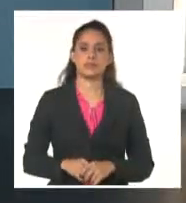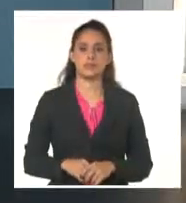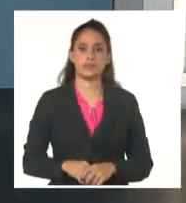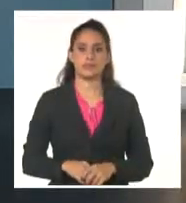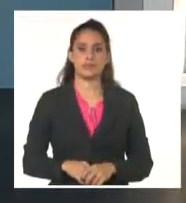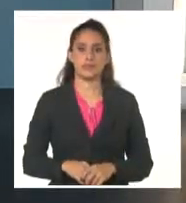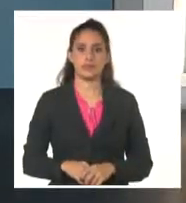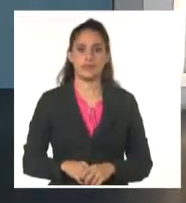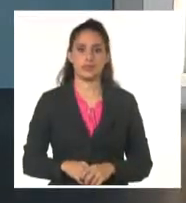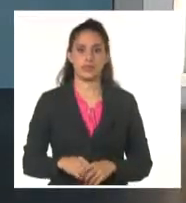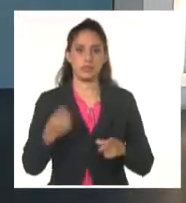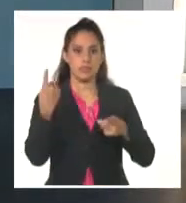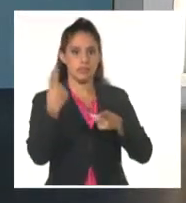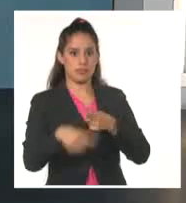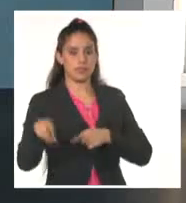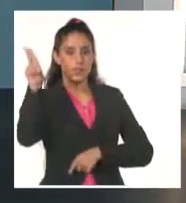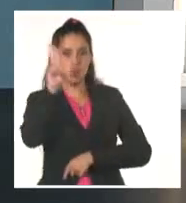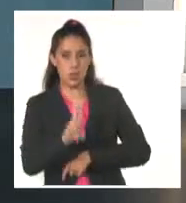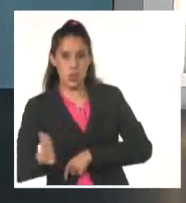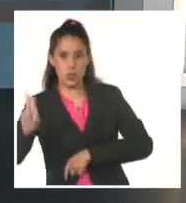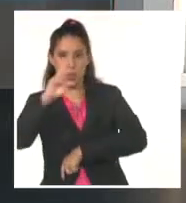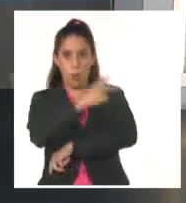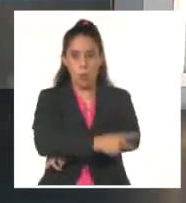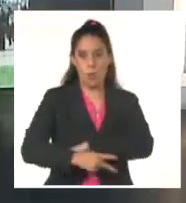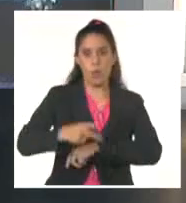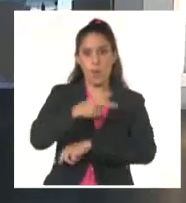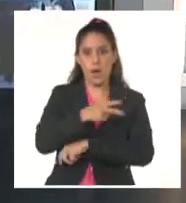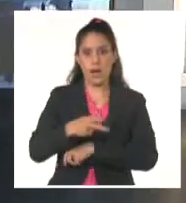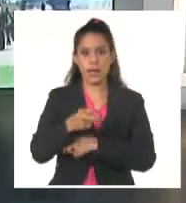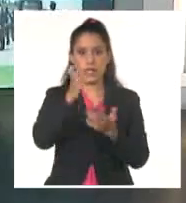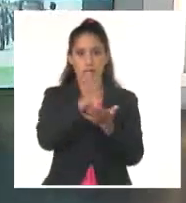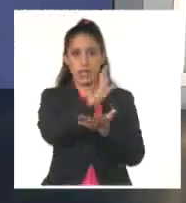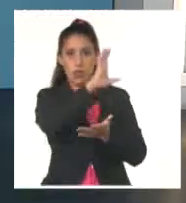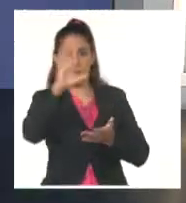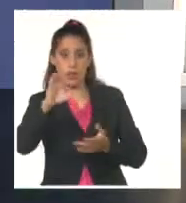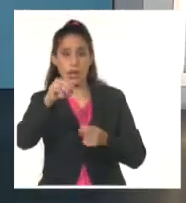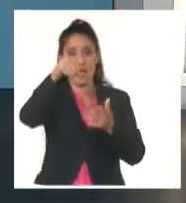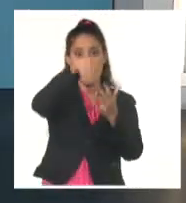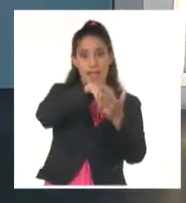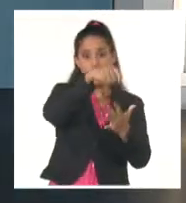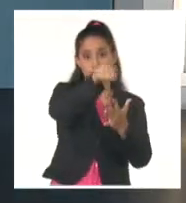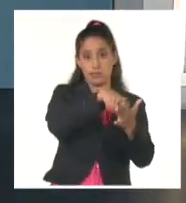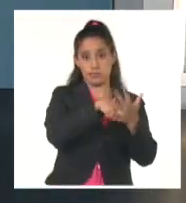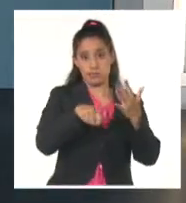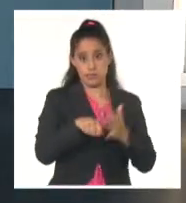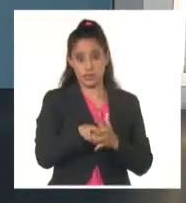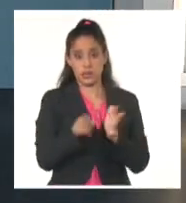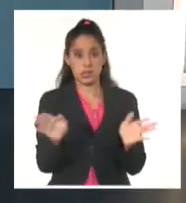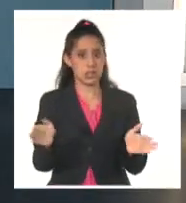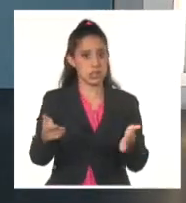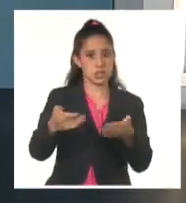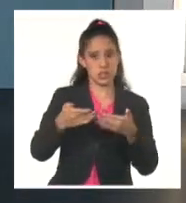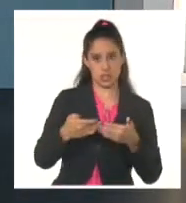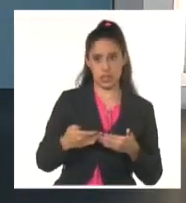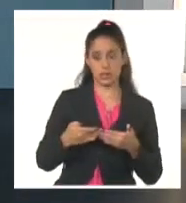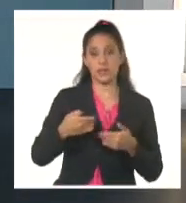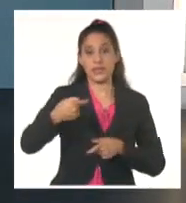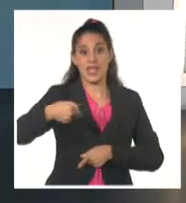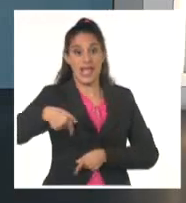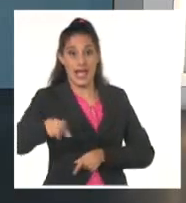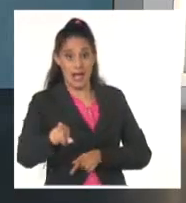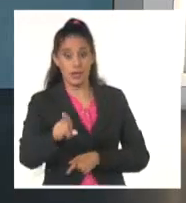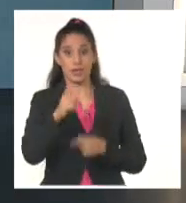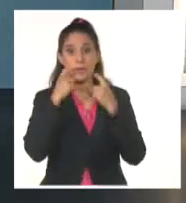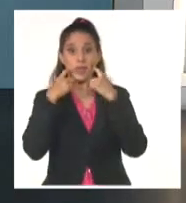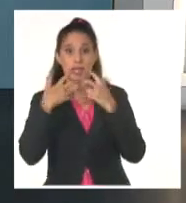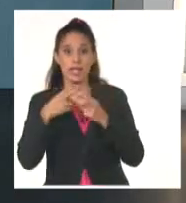Y en Uruguay los colegios electorales ya cerraron en los más de 7.000 circuitos. Se encuentran hasta ahora en el conteo de